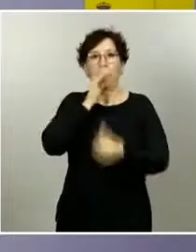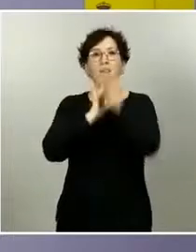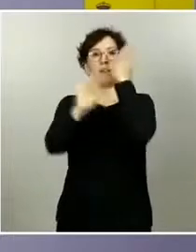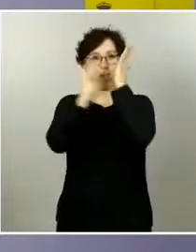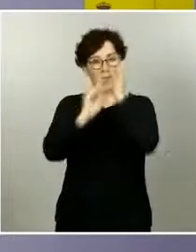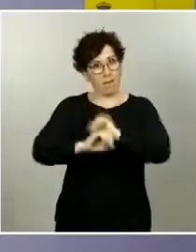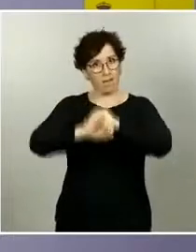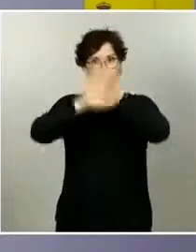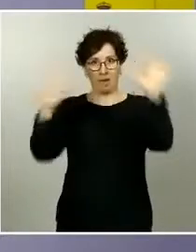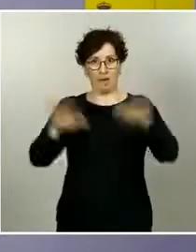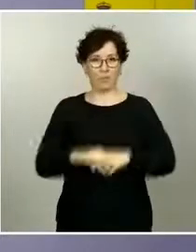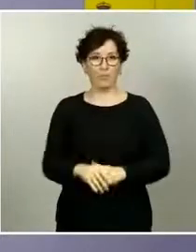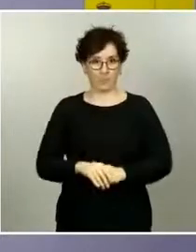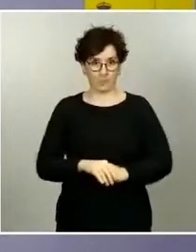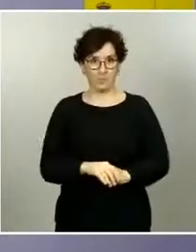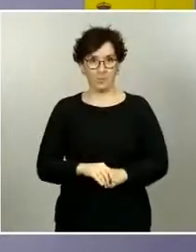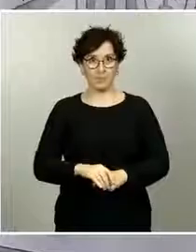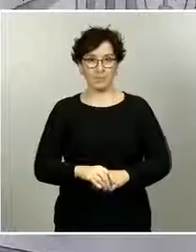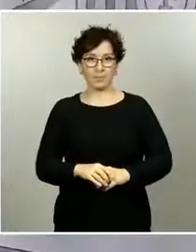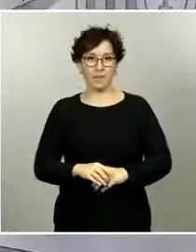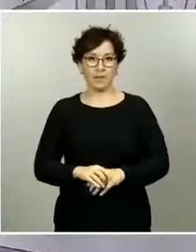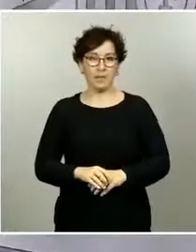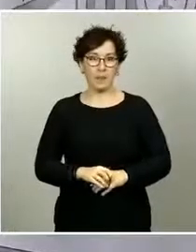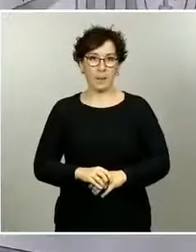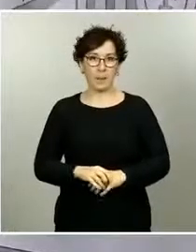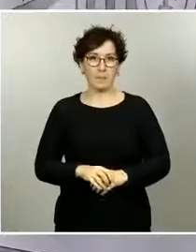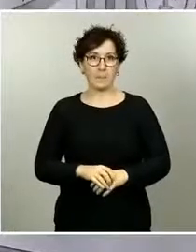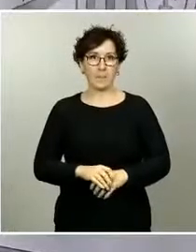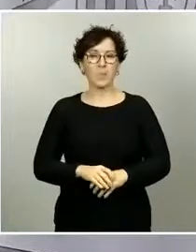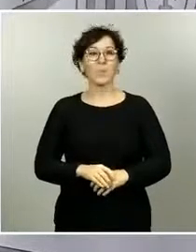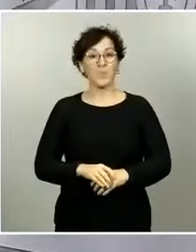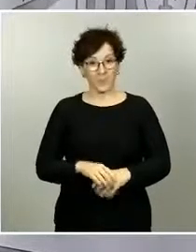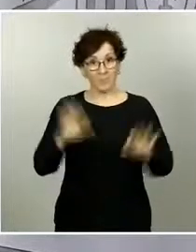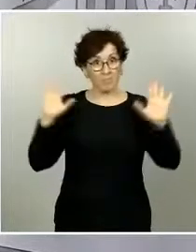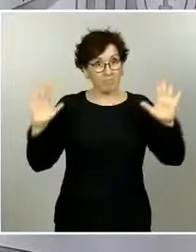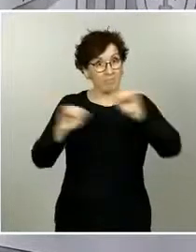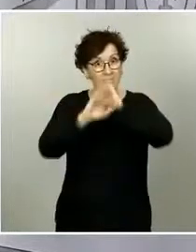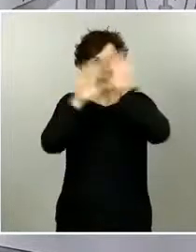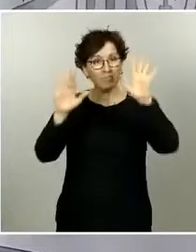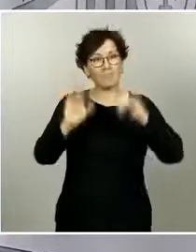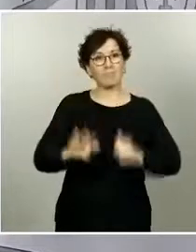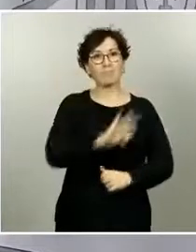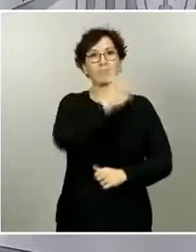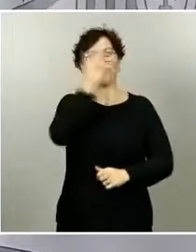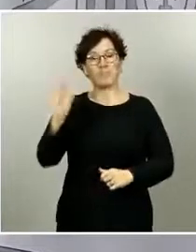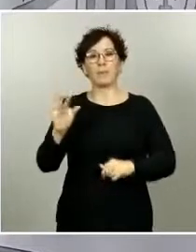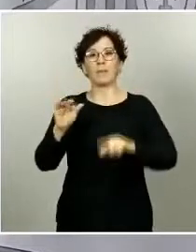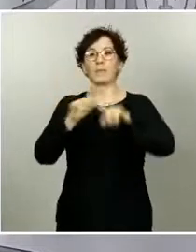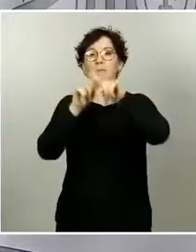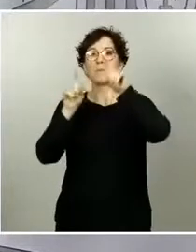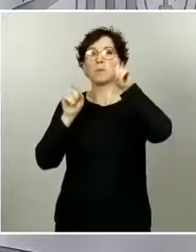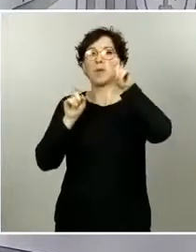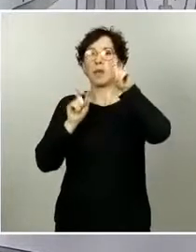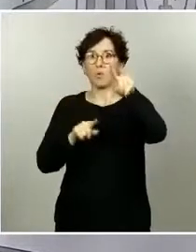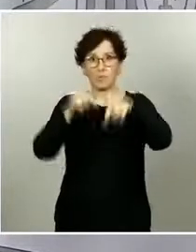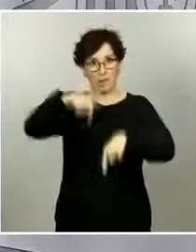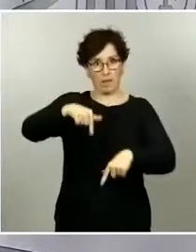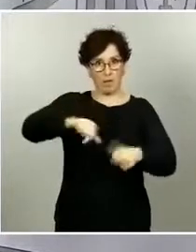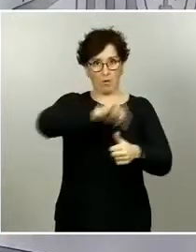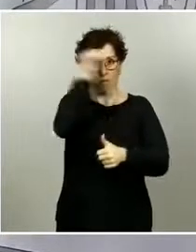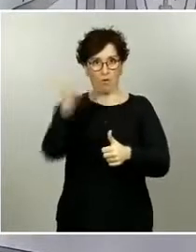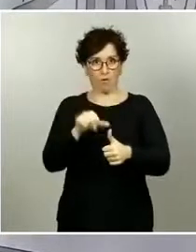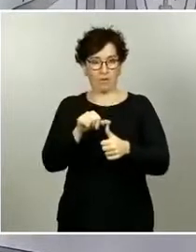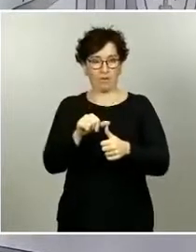sobre las fases será aclarada a lo largo de la tarde en esta rueda de prensa de la que ya les hablamos. Dicho esto,